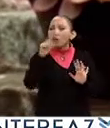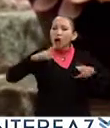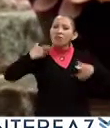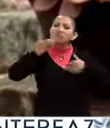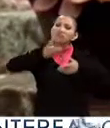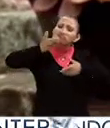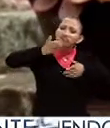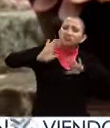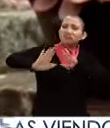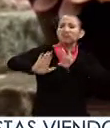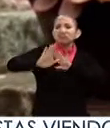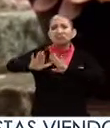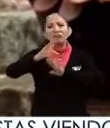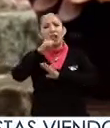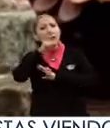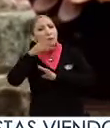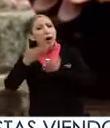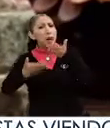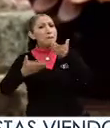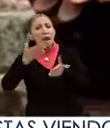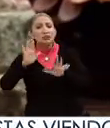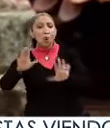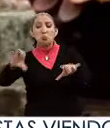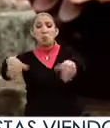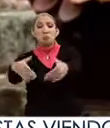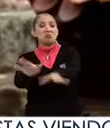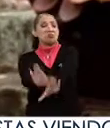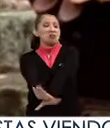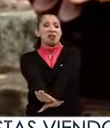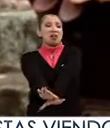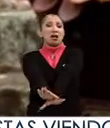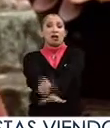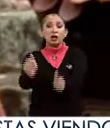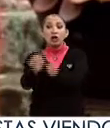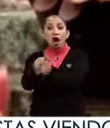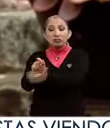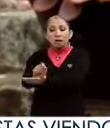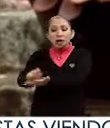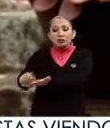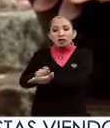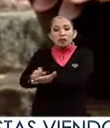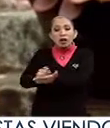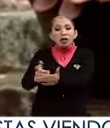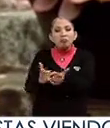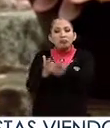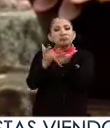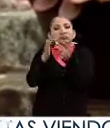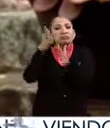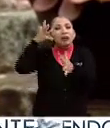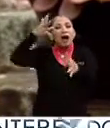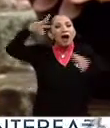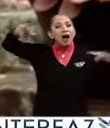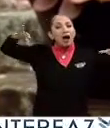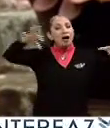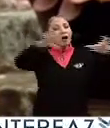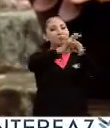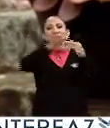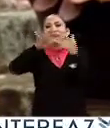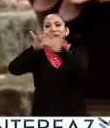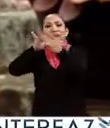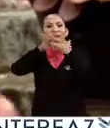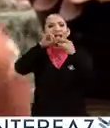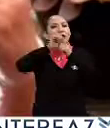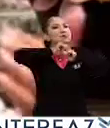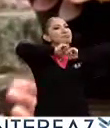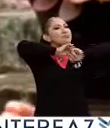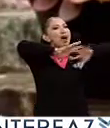coloquialidad, una lengua muchas veces solo de la comunidad. Con la escritura se trasciende y se comunica esta